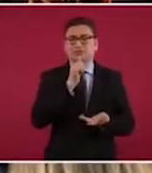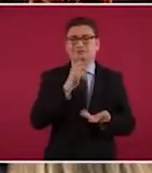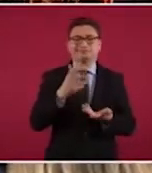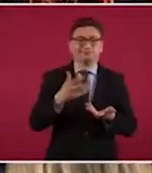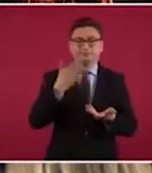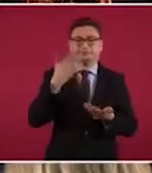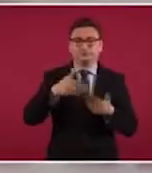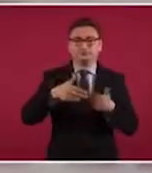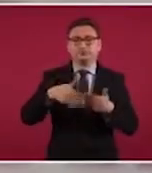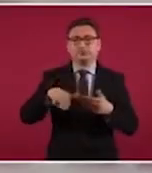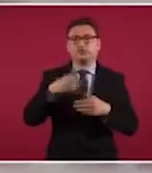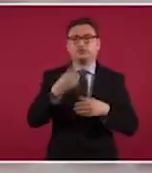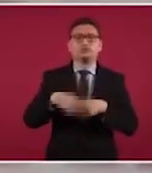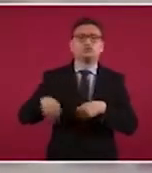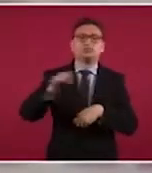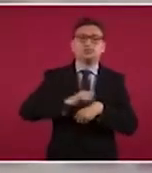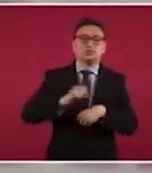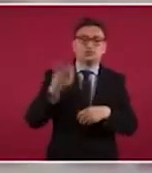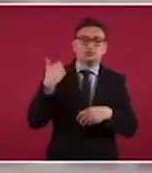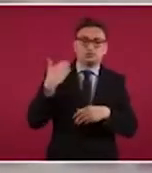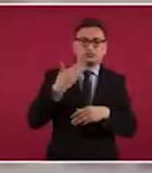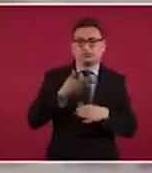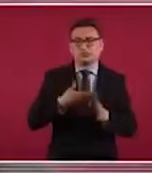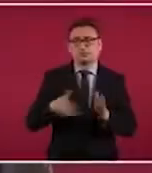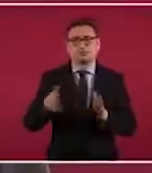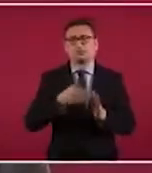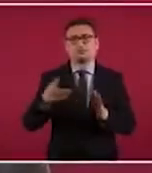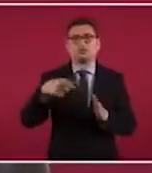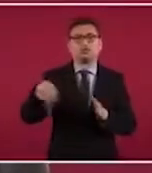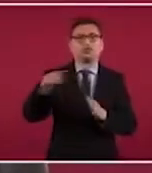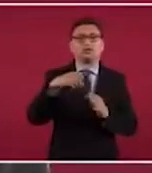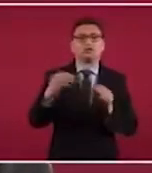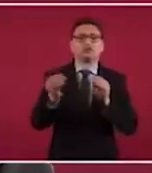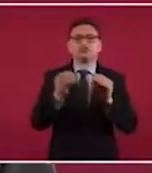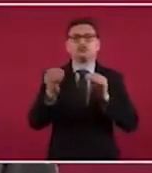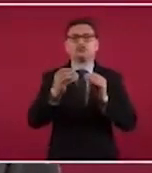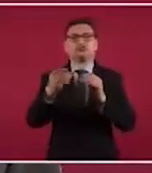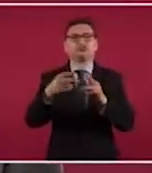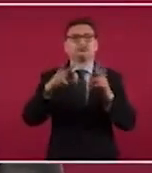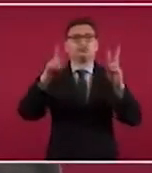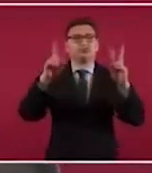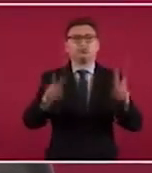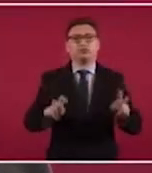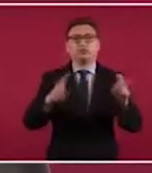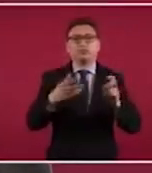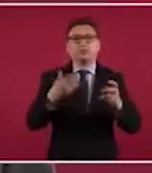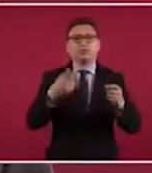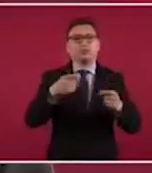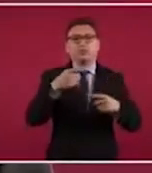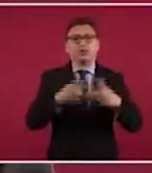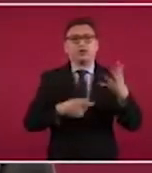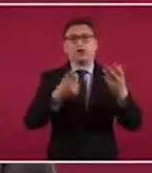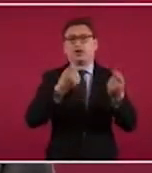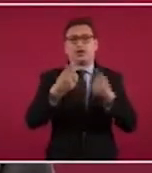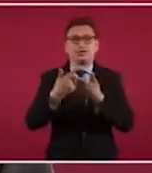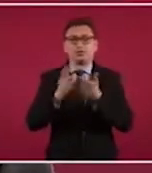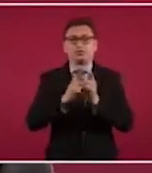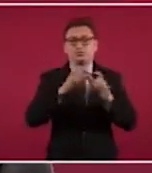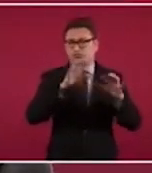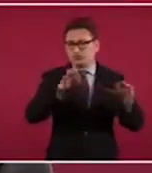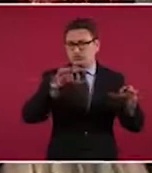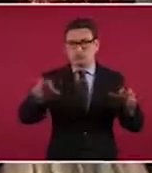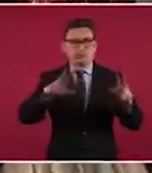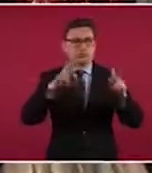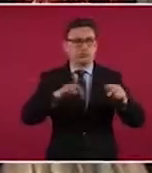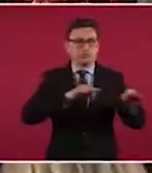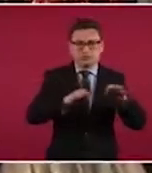últimas dos semanas se han recrudecido los pronunciamientos de ciertos sectores laborales,